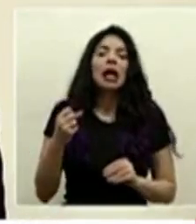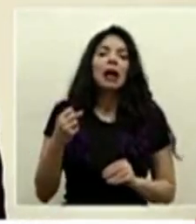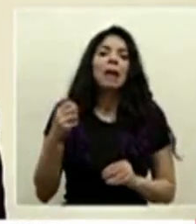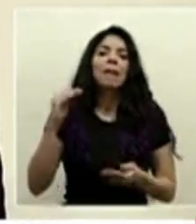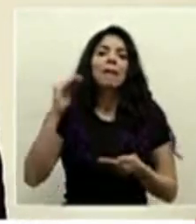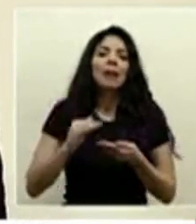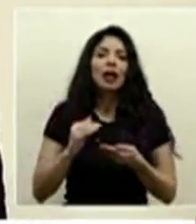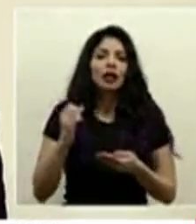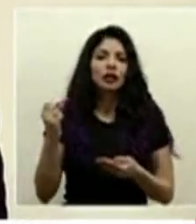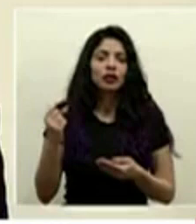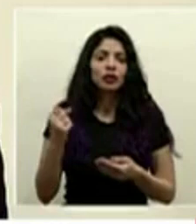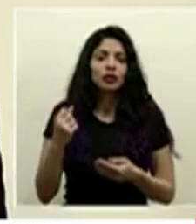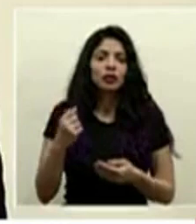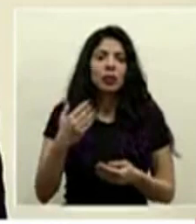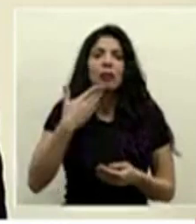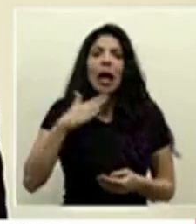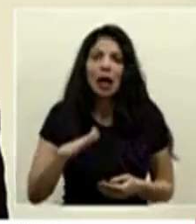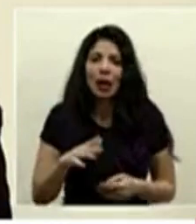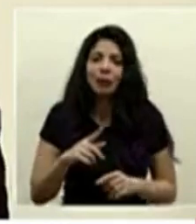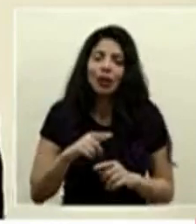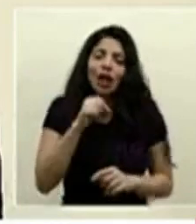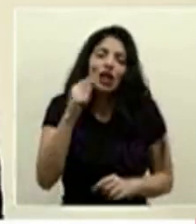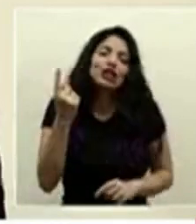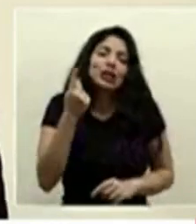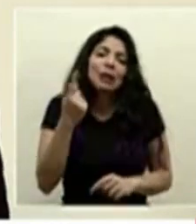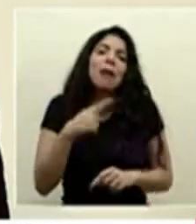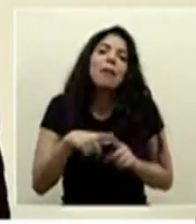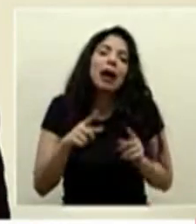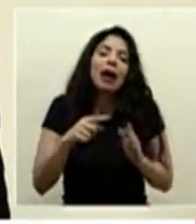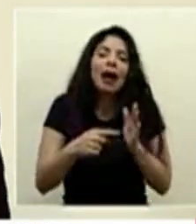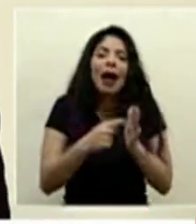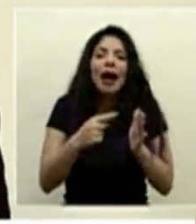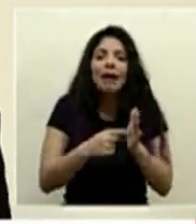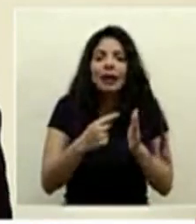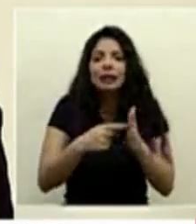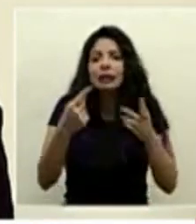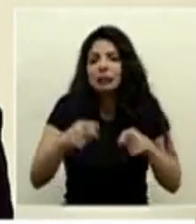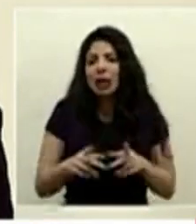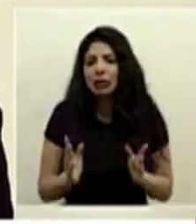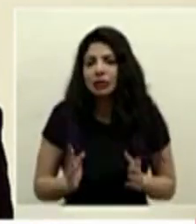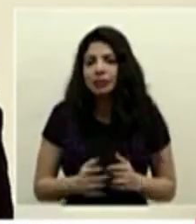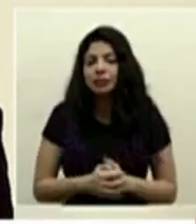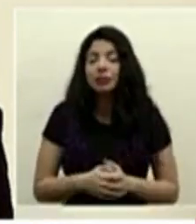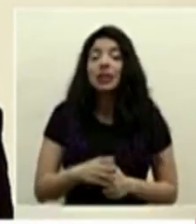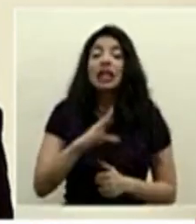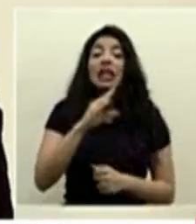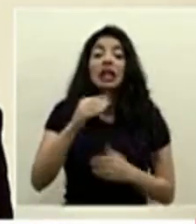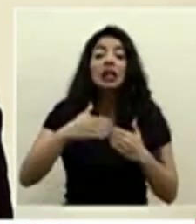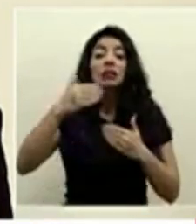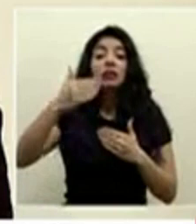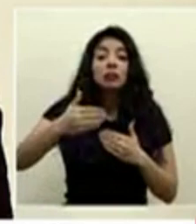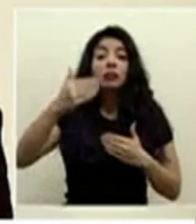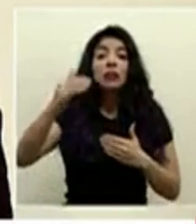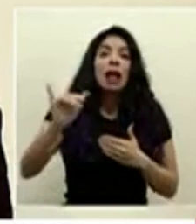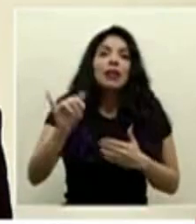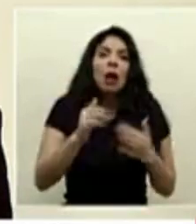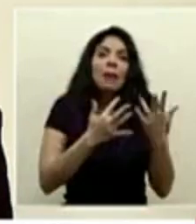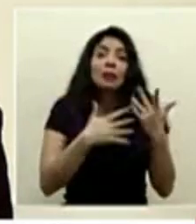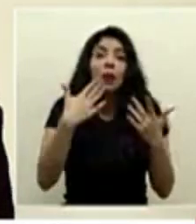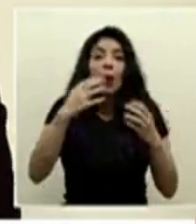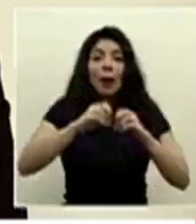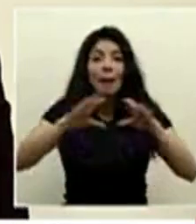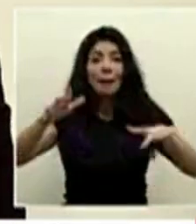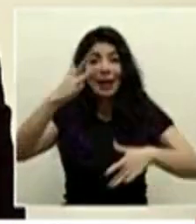menos agresivo no siempre es así pero hay cierta tendencia a que eso ocurra y eventualmente eso también es lo esperable en medio de una